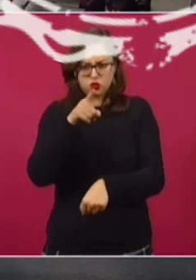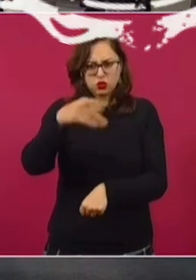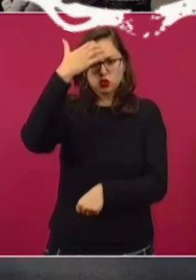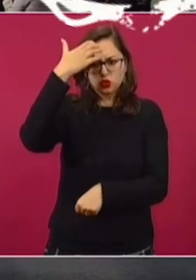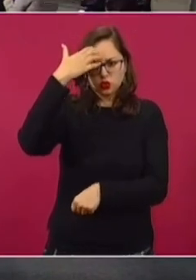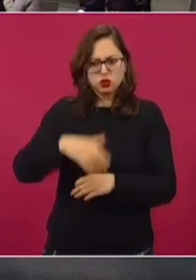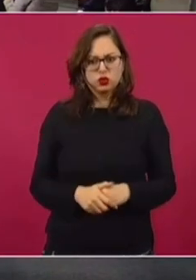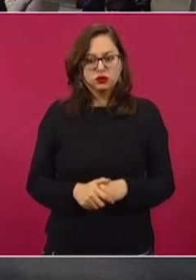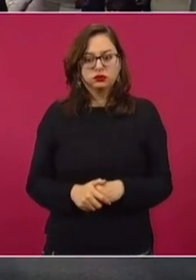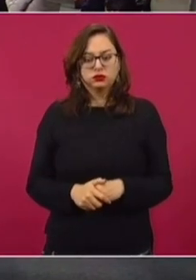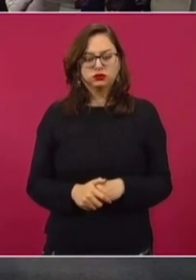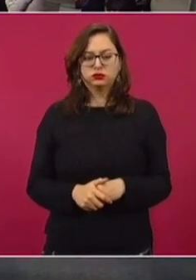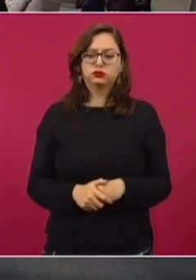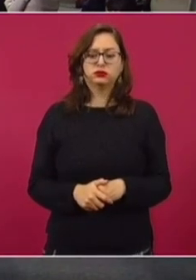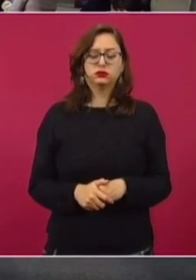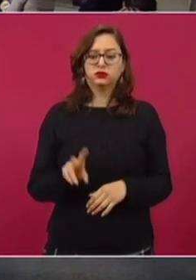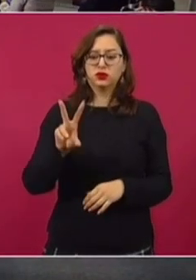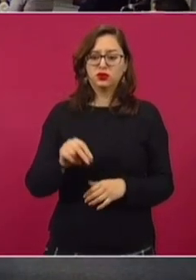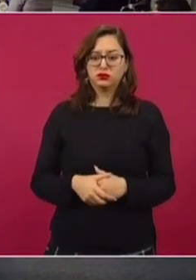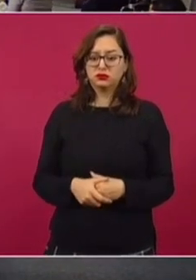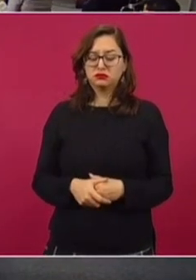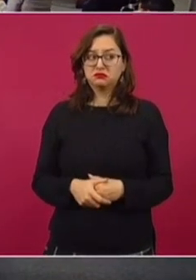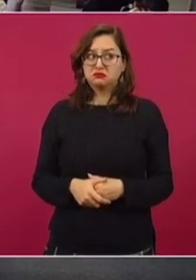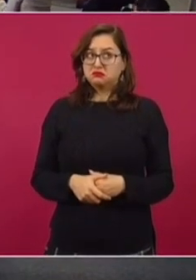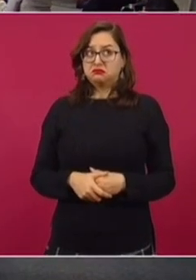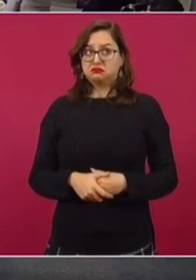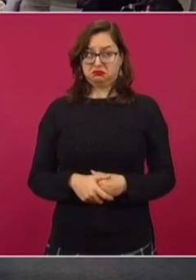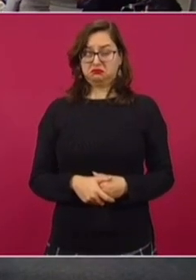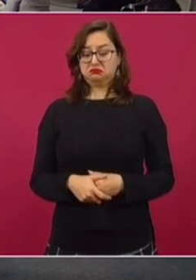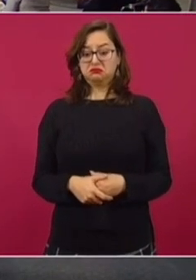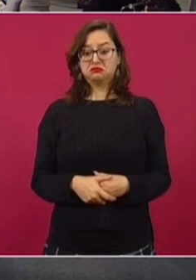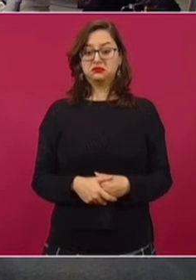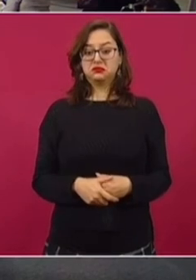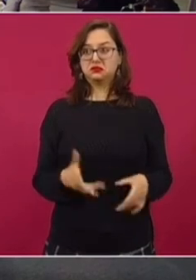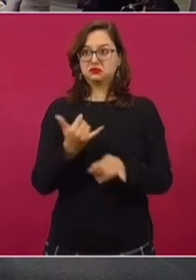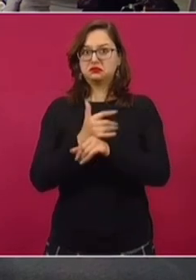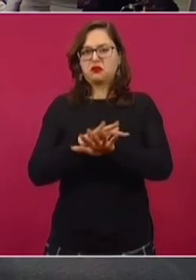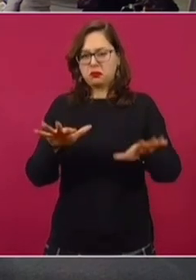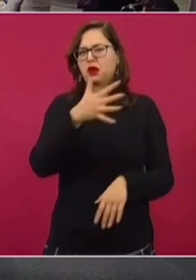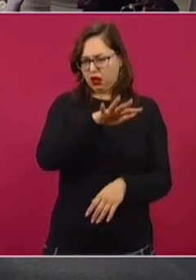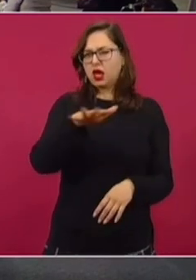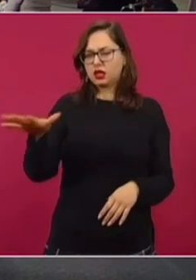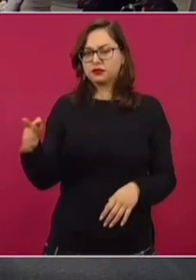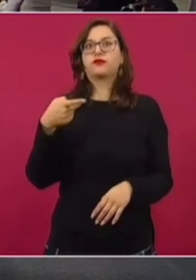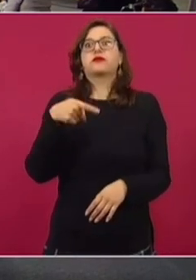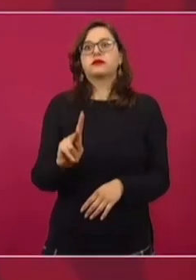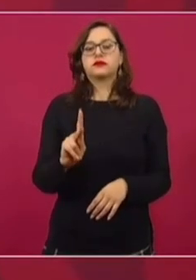No, tengo información general, pero por lo común no me